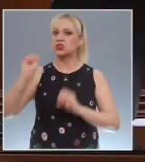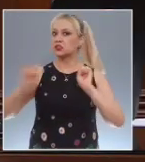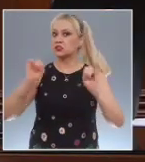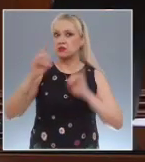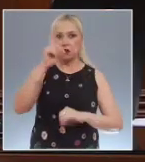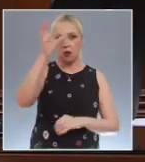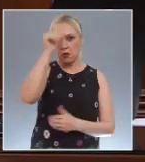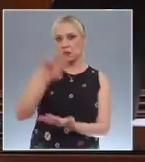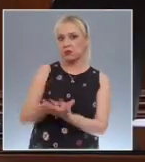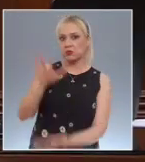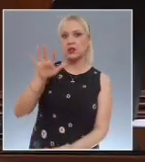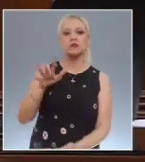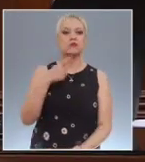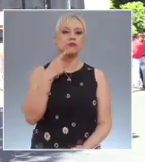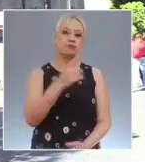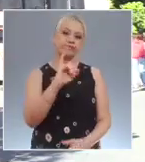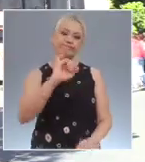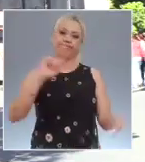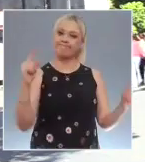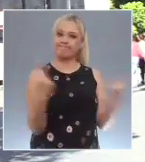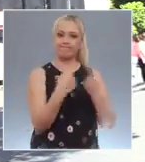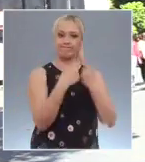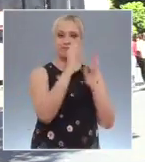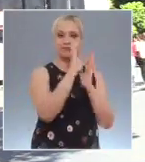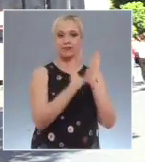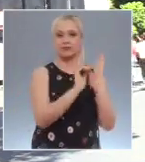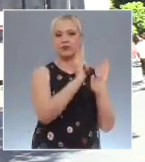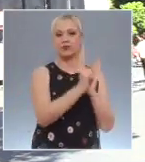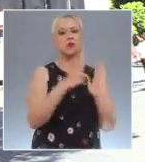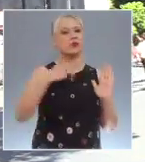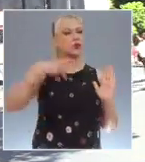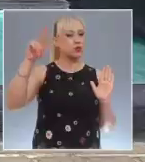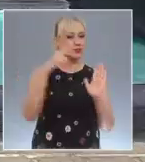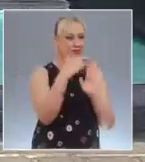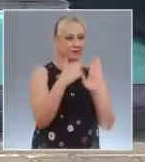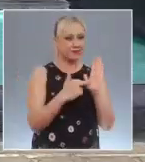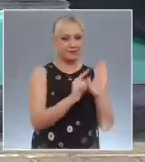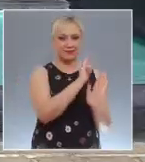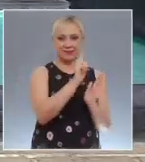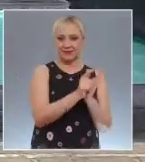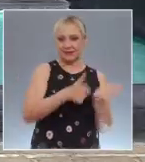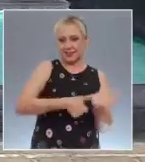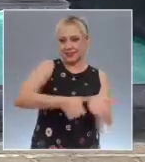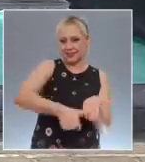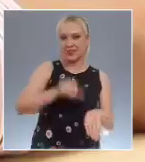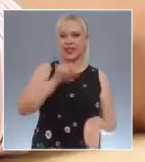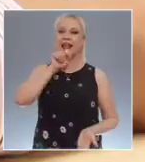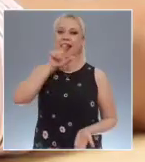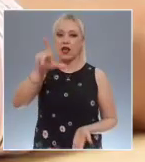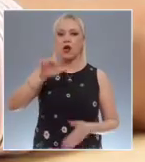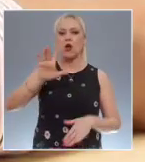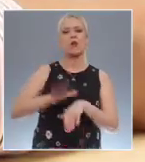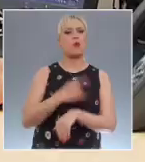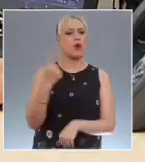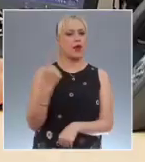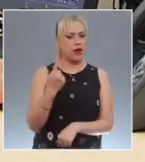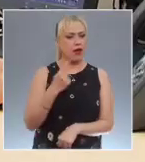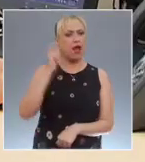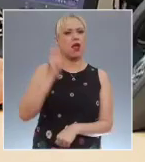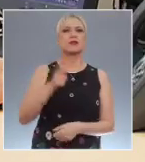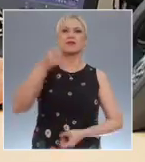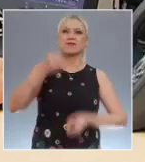inconstitucionales disposiciones del Código de Procedimientos Civiles de Jalisco que regulaban actuaciones judiciales, audiencias,